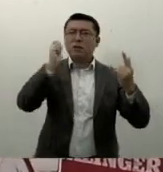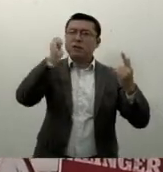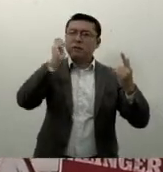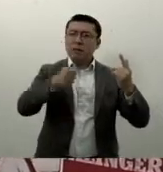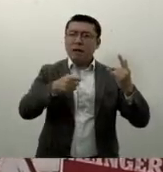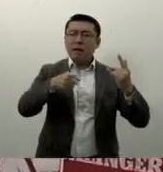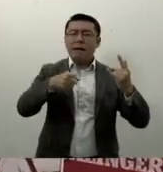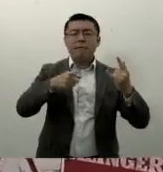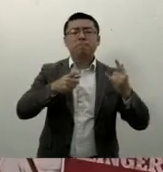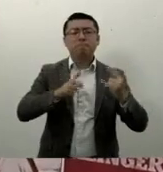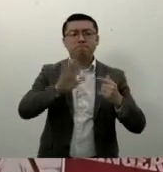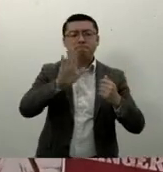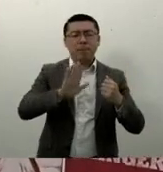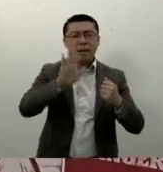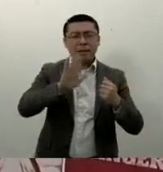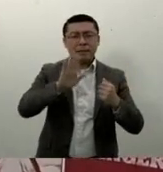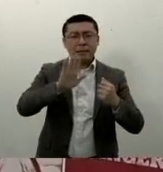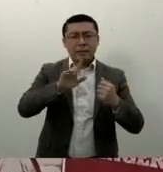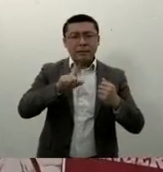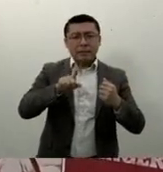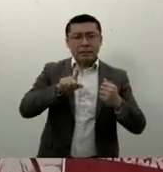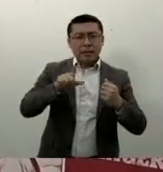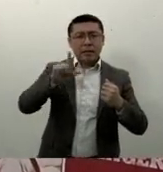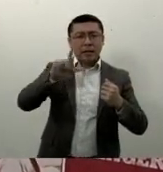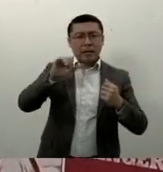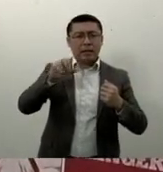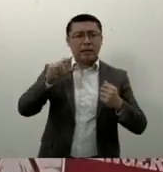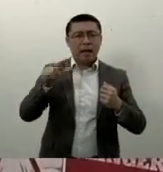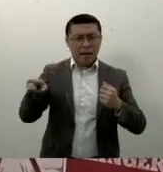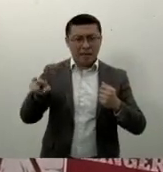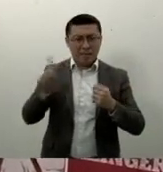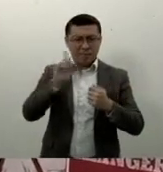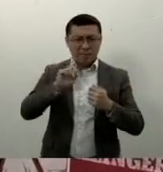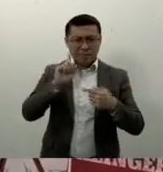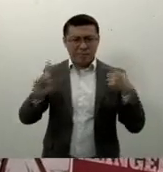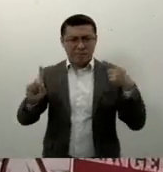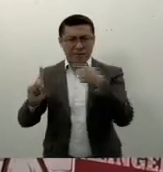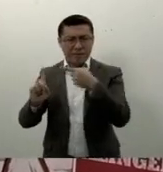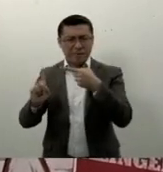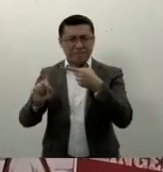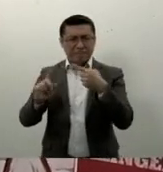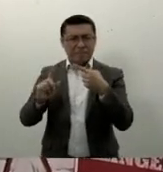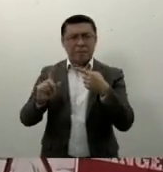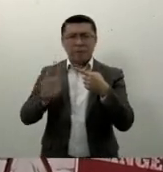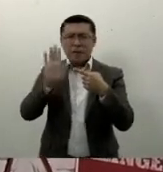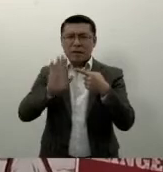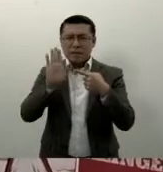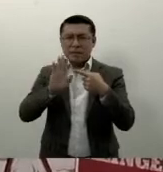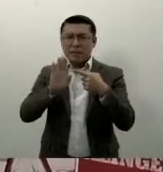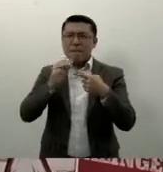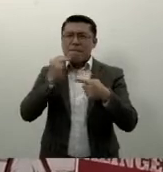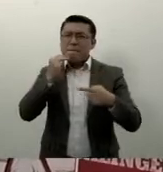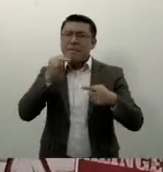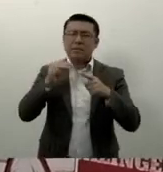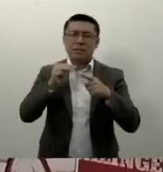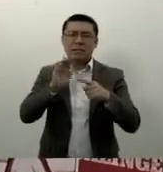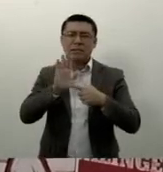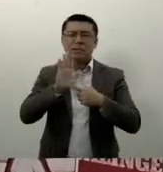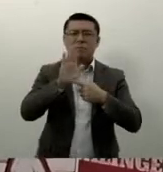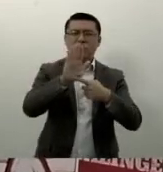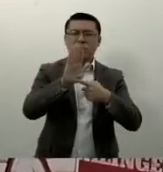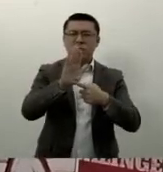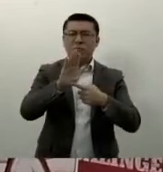permanente inquietud de Lidia George por el estado del mundo y la extrema vulnerabilidad